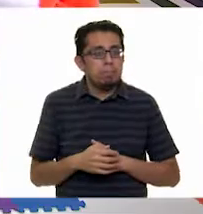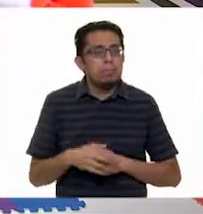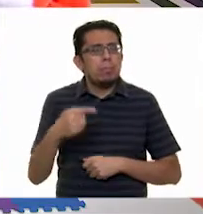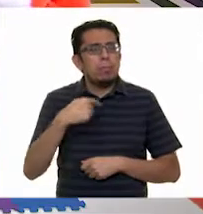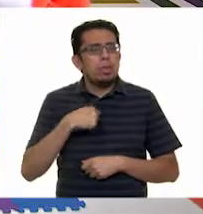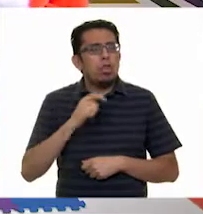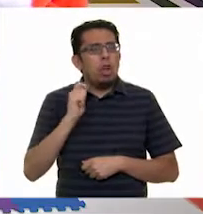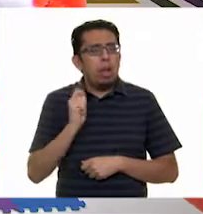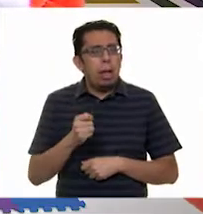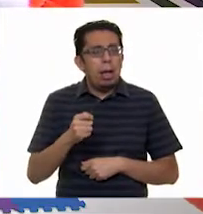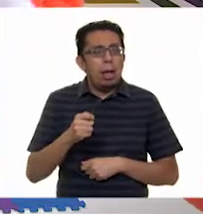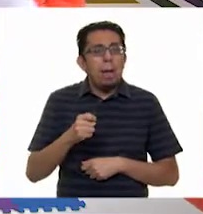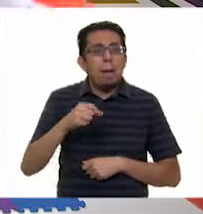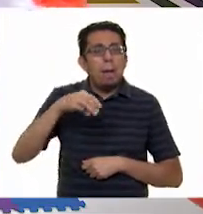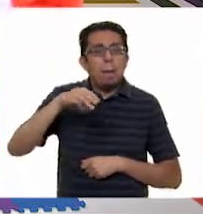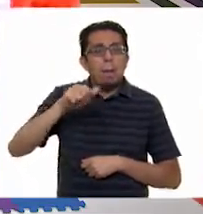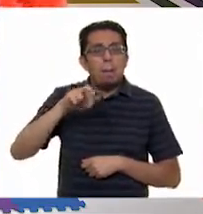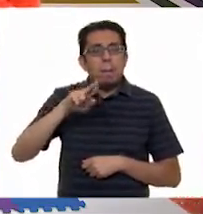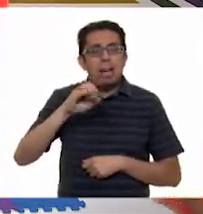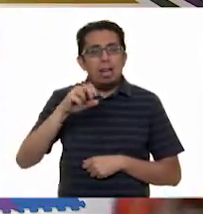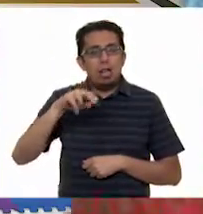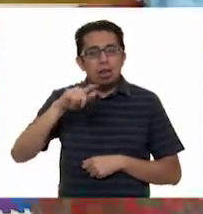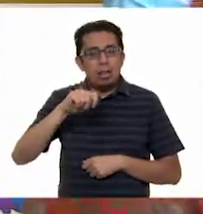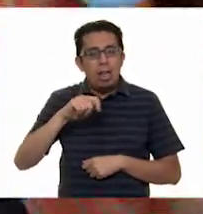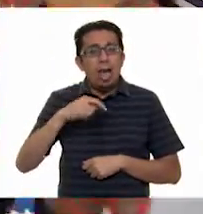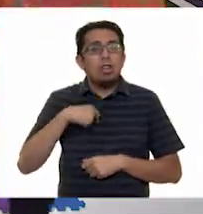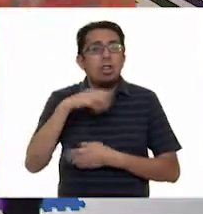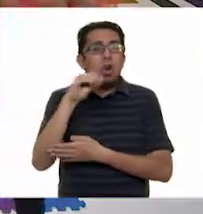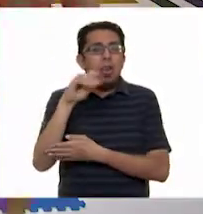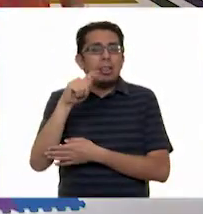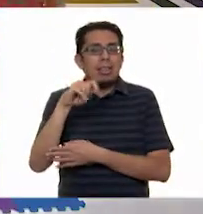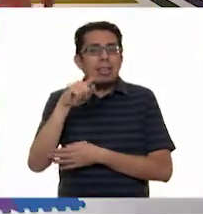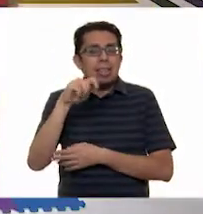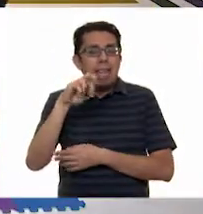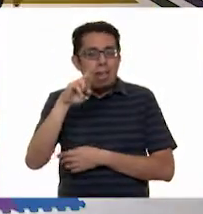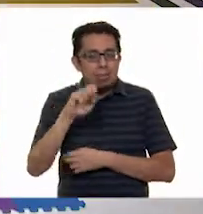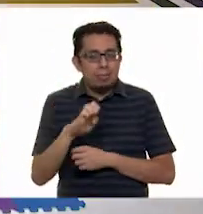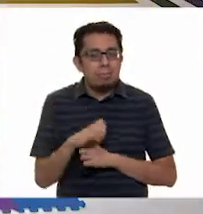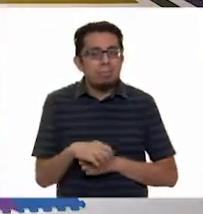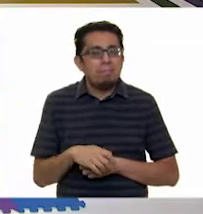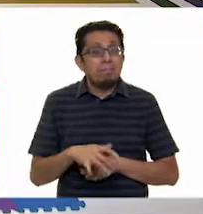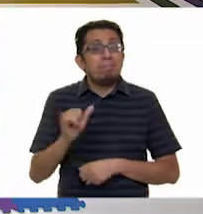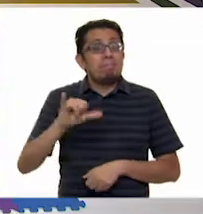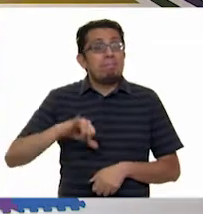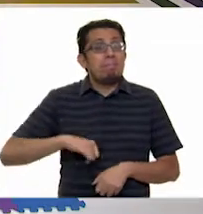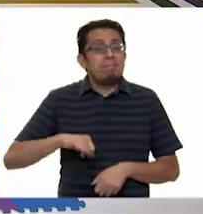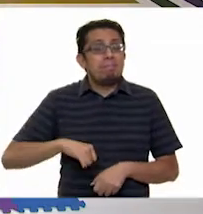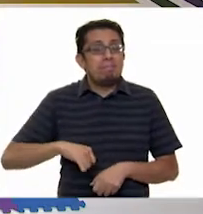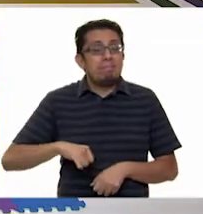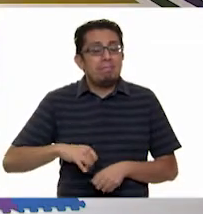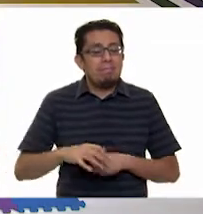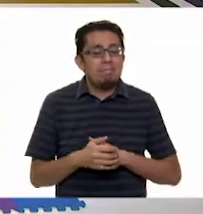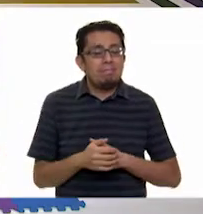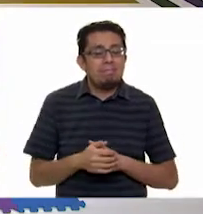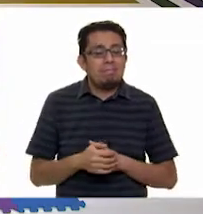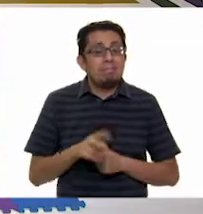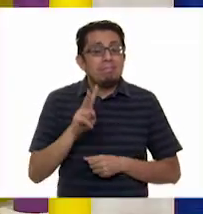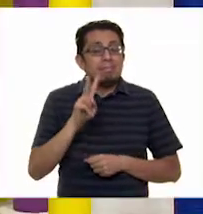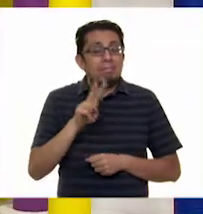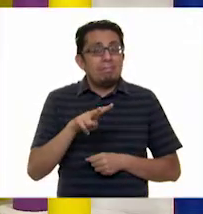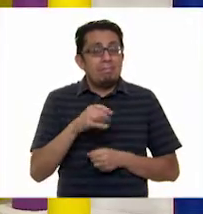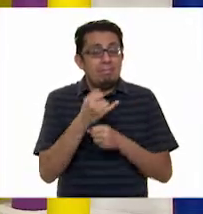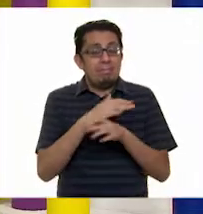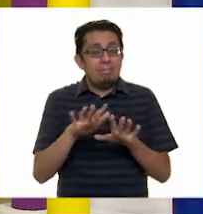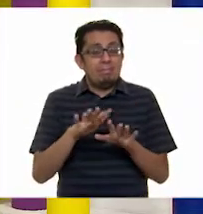una marioneta. Y yo soy un títere. ¡Ay! ¡Qué interesante! ¡Qué interesante! ¡Qué interesante estuvo toda esa información!